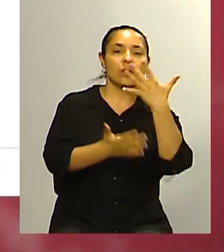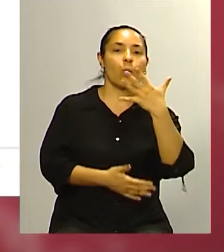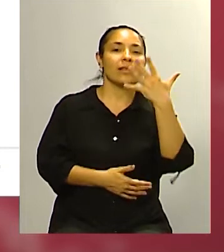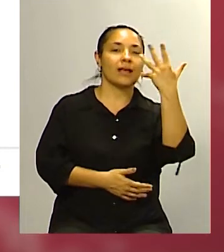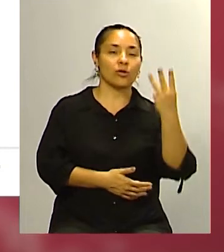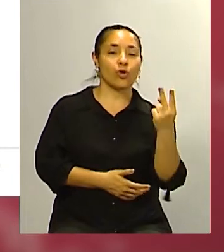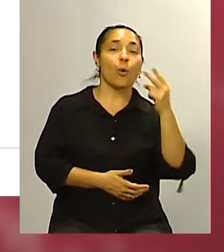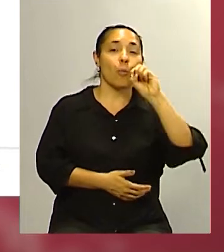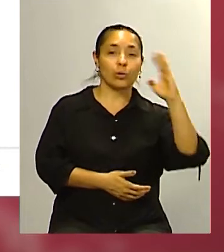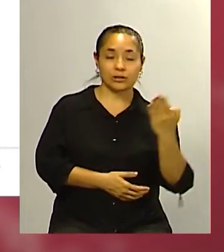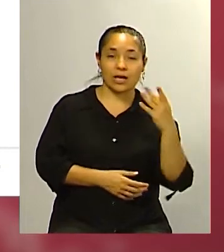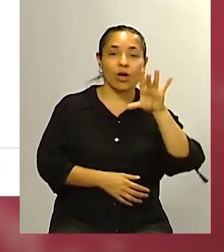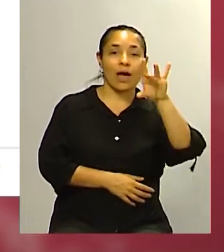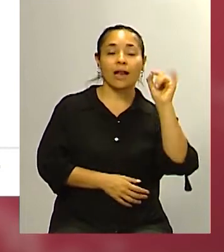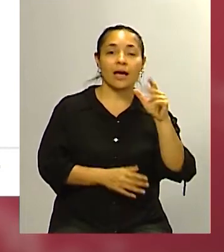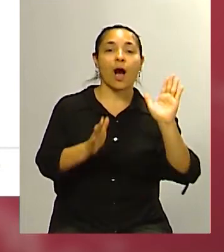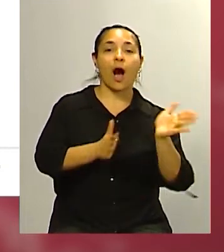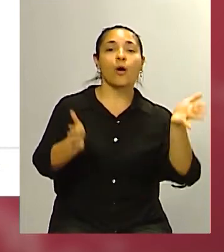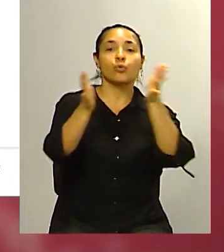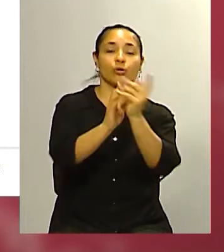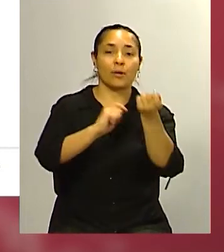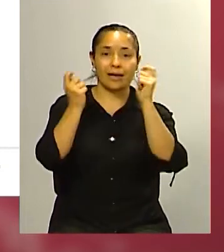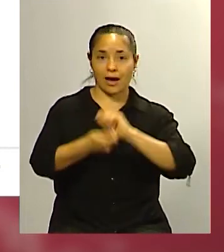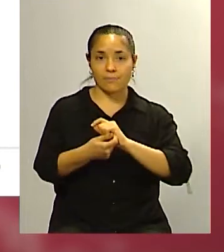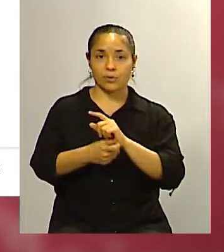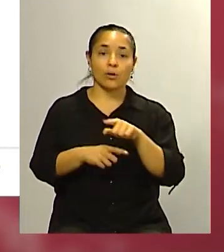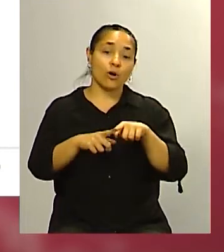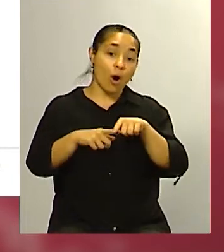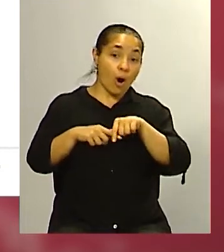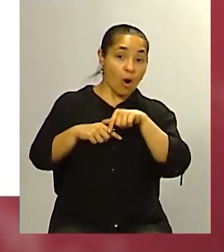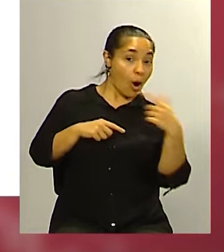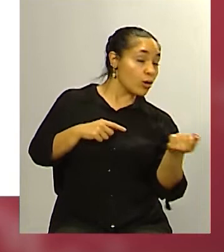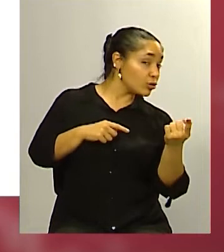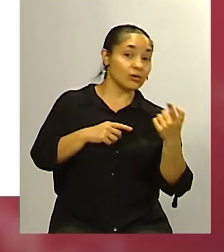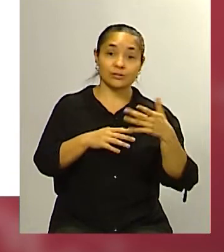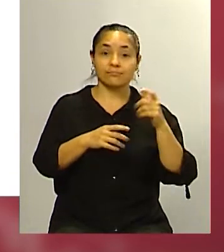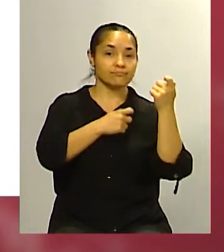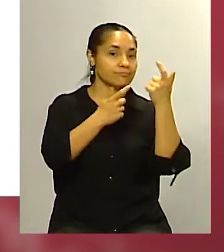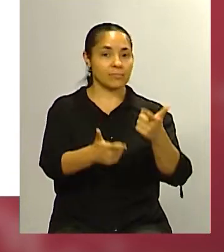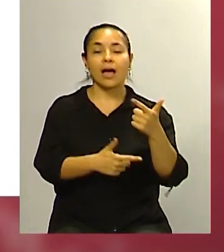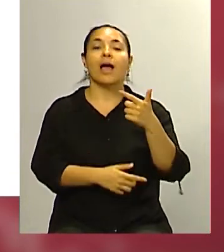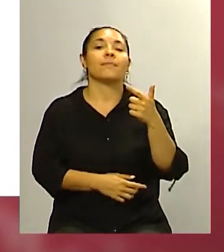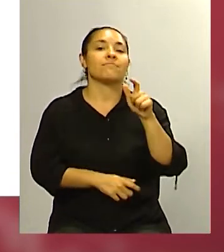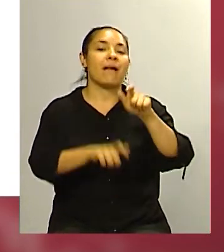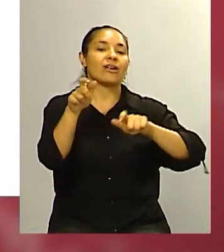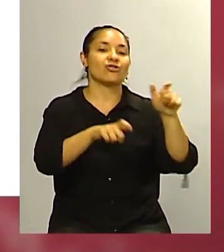y fíjate que en segundo lugar se la deja a los liberales con el 19%